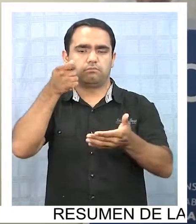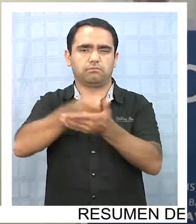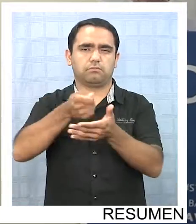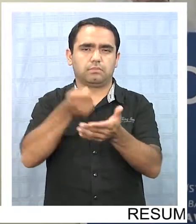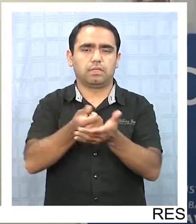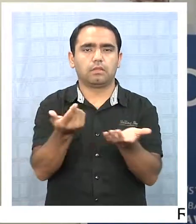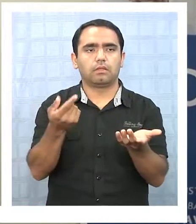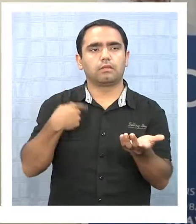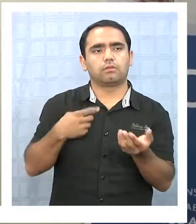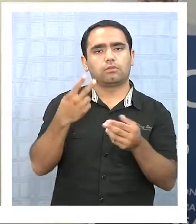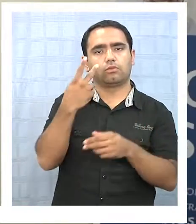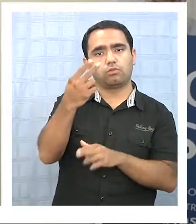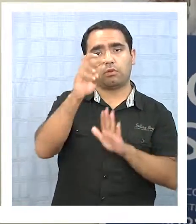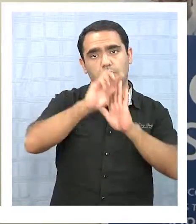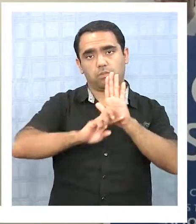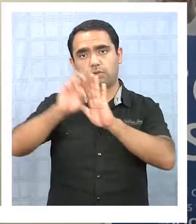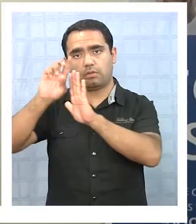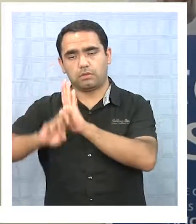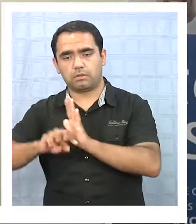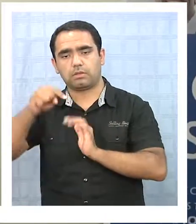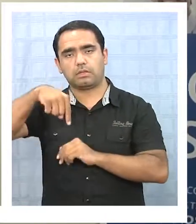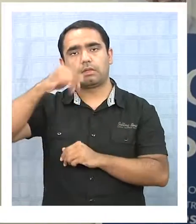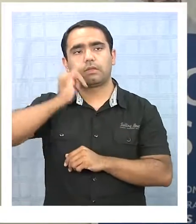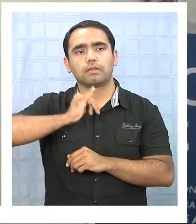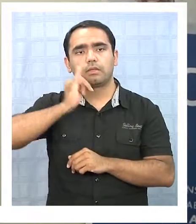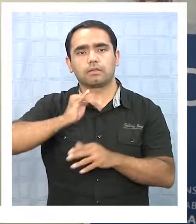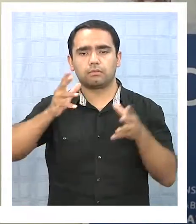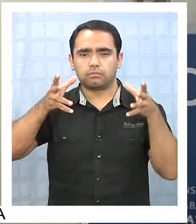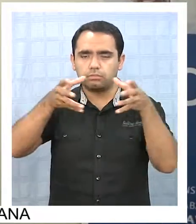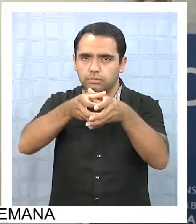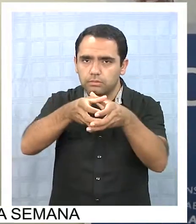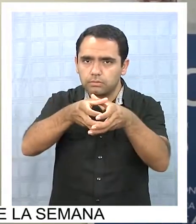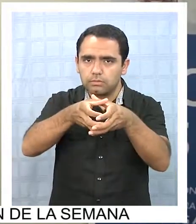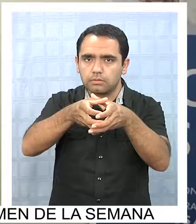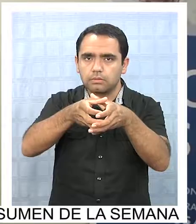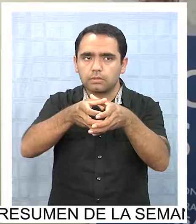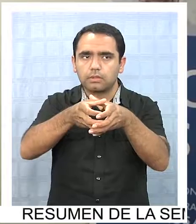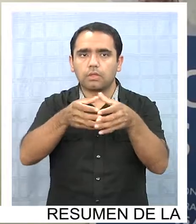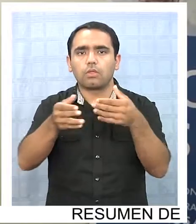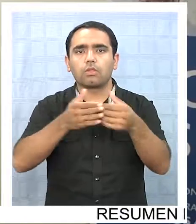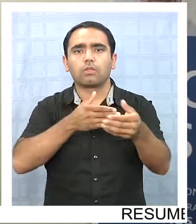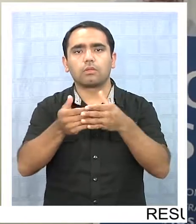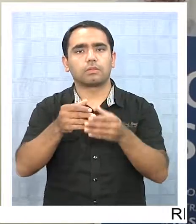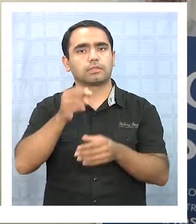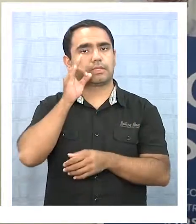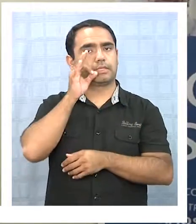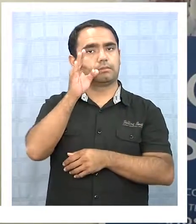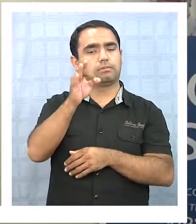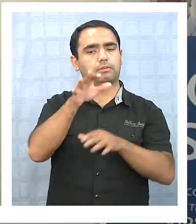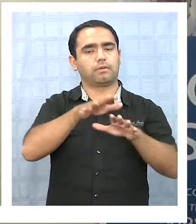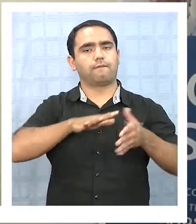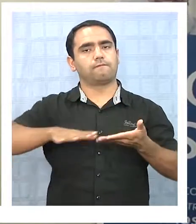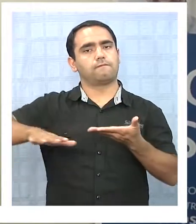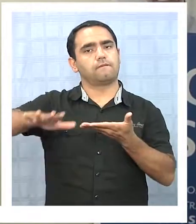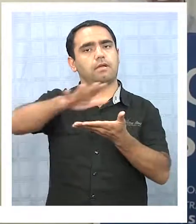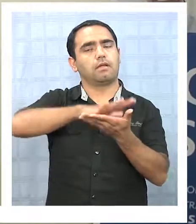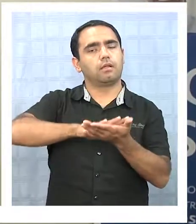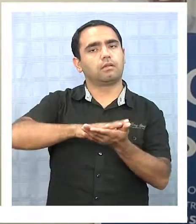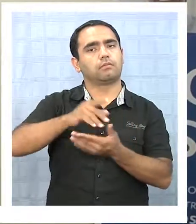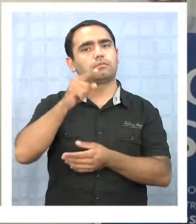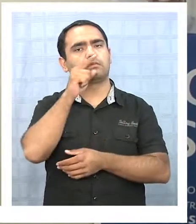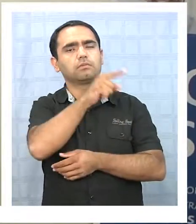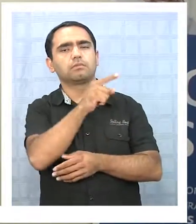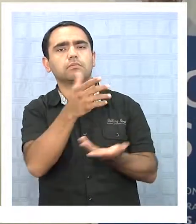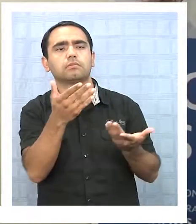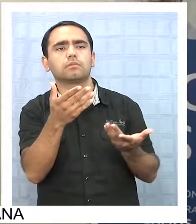día hay 22 proyectos inmobiliarios en ejecución en Iquique, la mayoría concentrados en la vivienda de alto estándar. Y